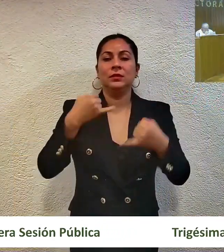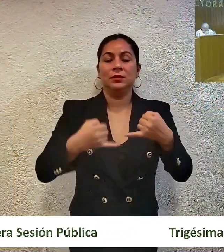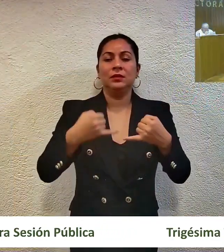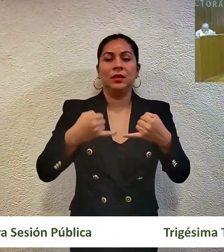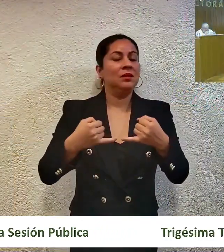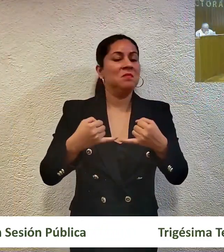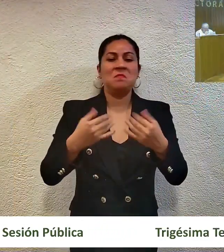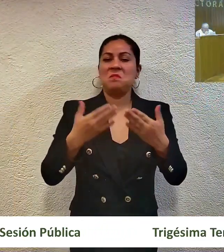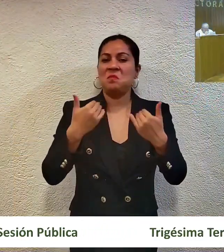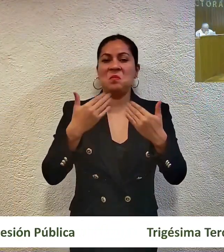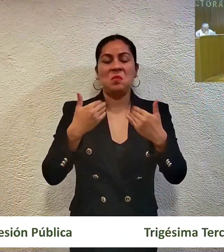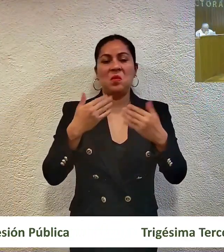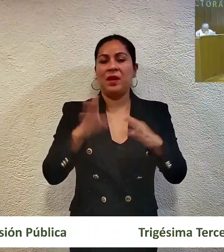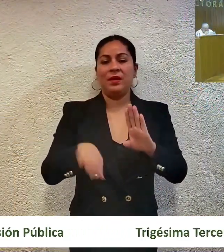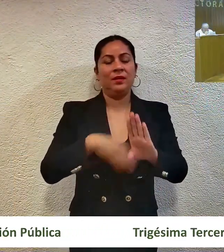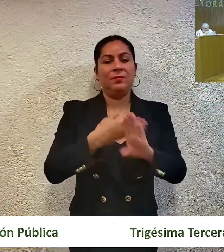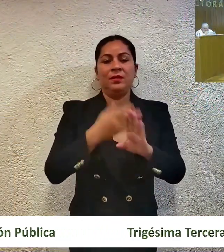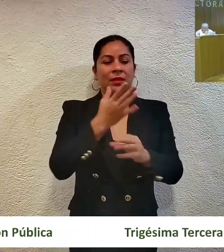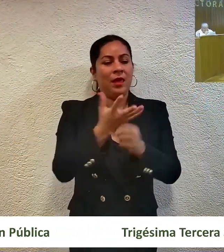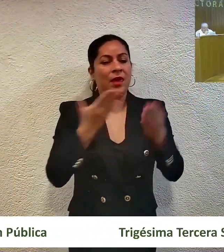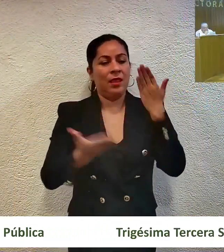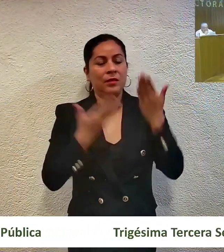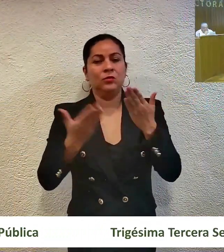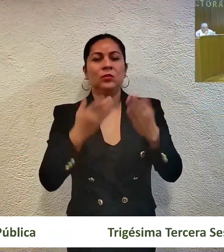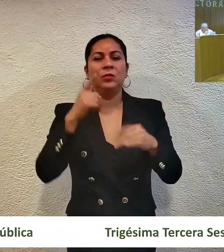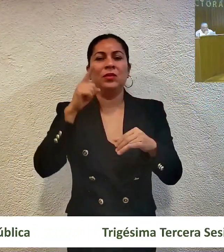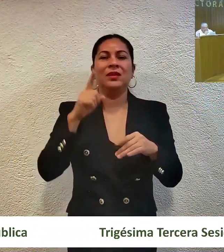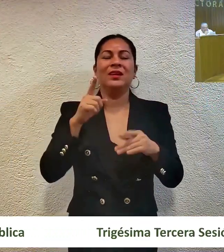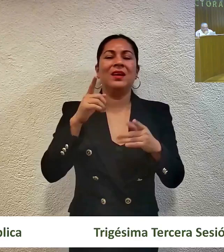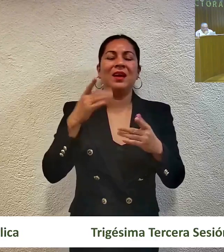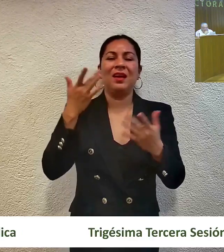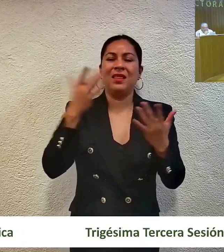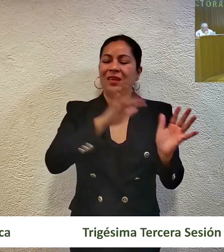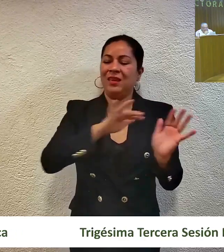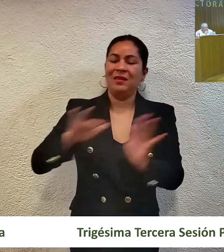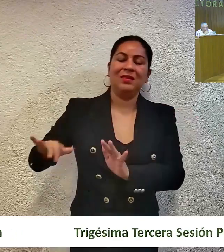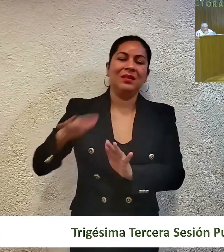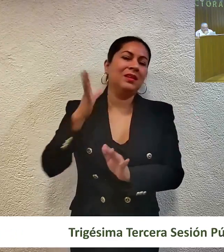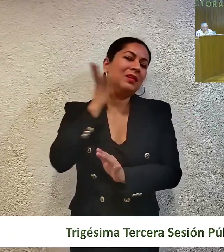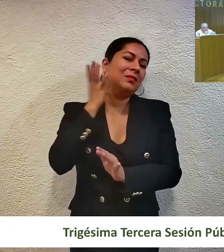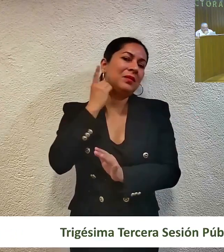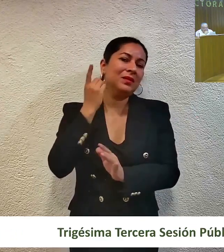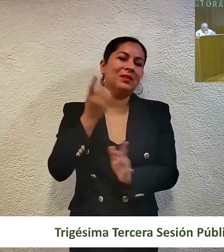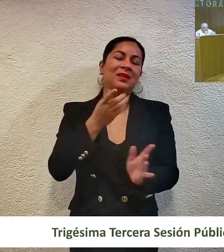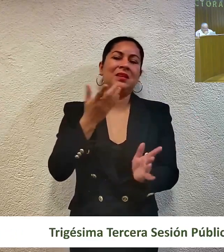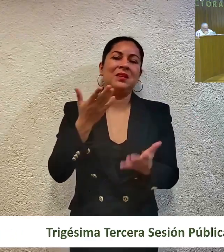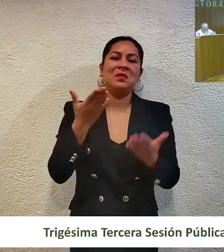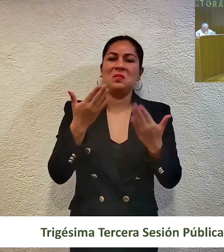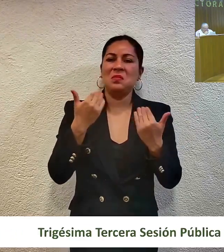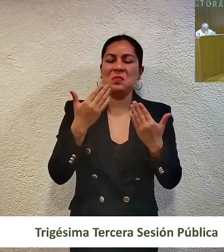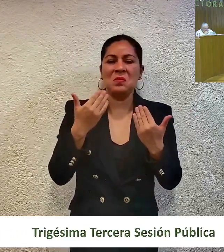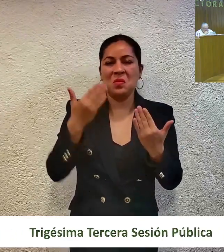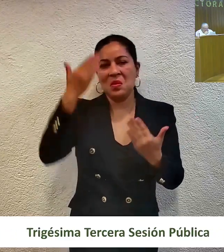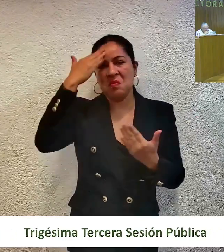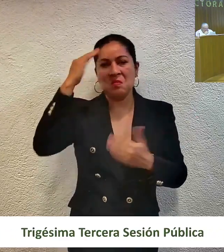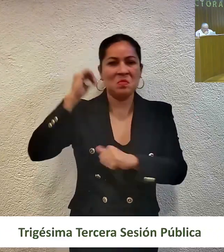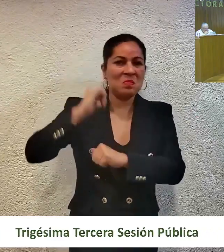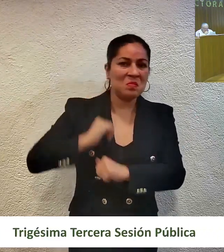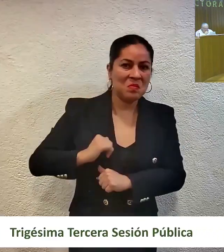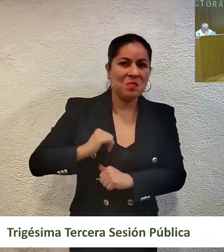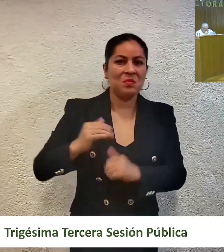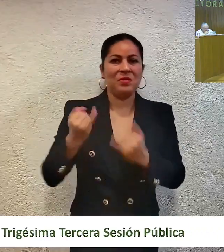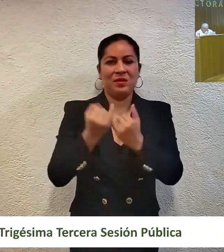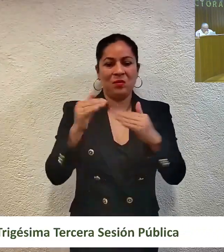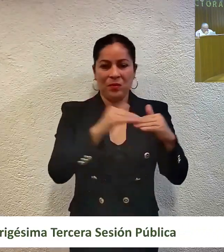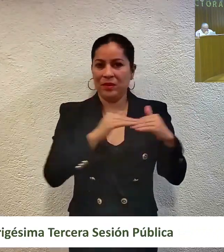infundados los agravios en estudio porque la omisión legislativa que se alega bajo la óptica de que fue deficiente implementada la acción afirmativa